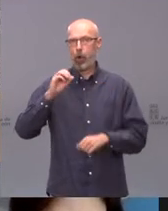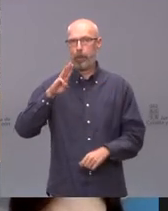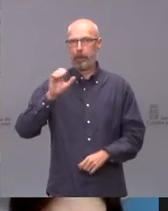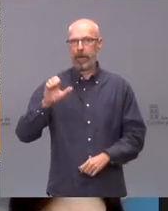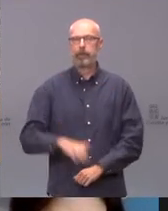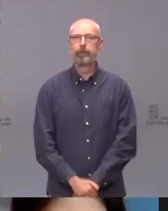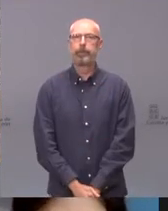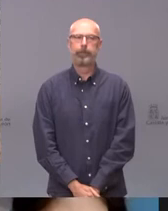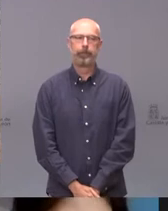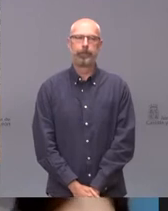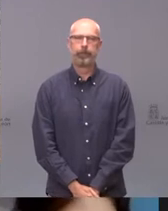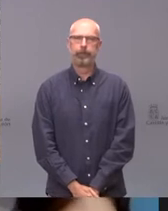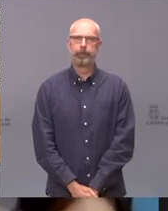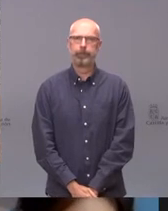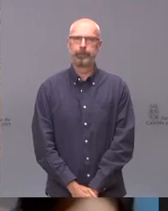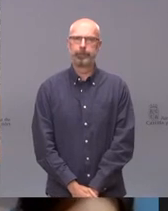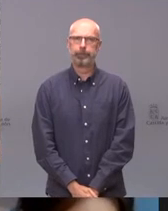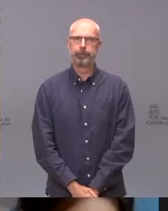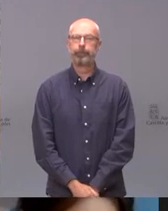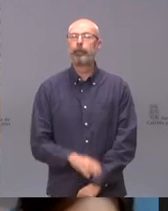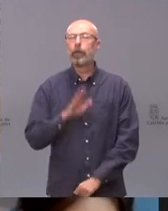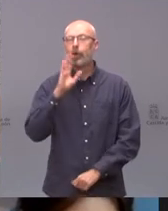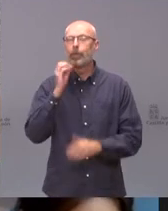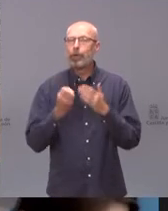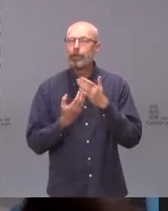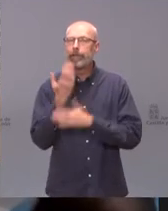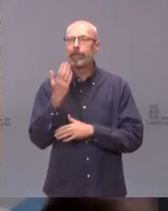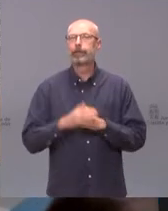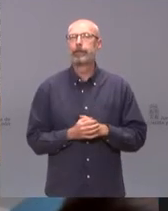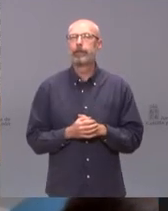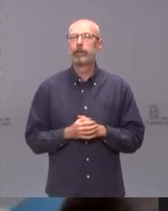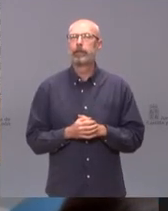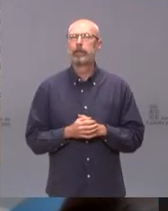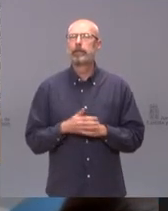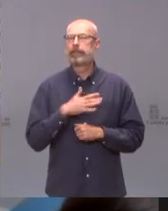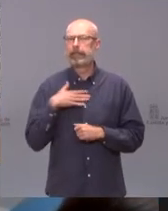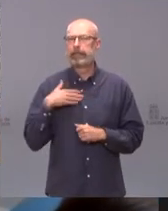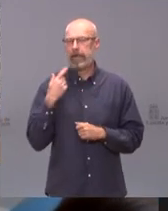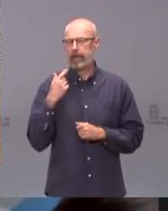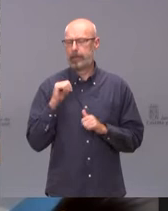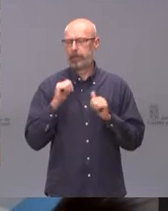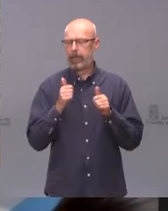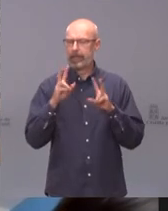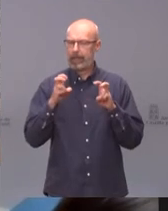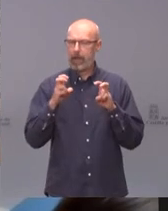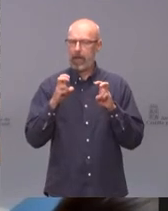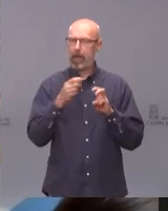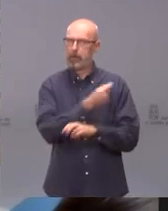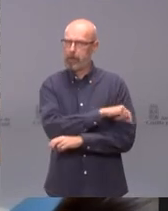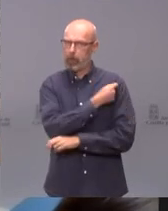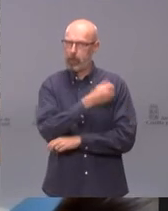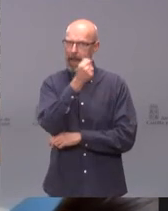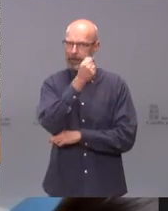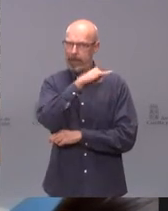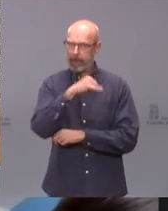días, Javier. Buenos días, Ana. Muchas gracias. Sí, me gustaría empezar por la vacuna de AstraZeneca. No sé si